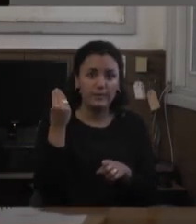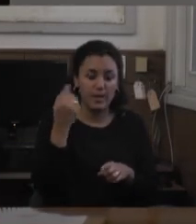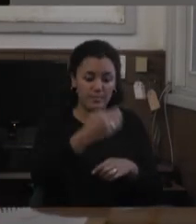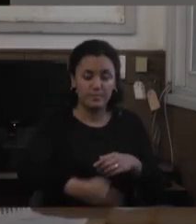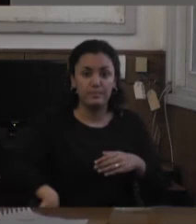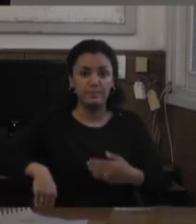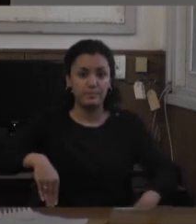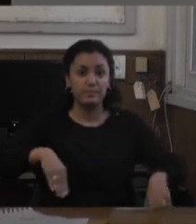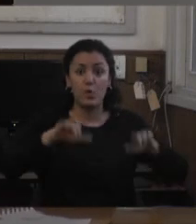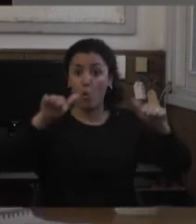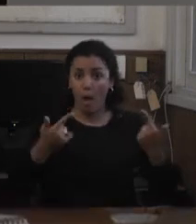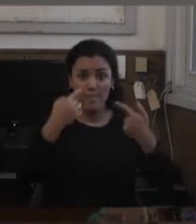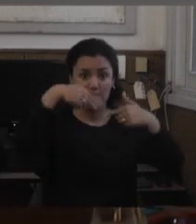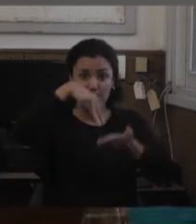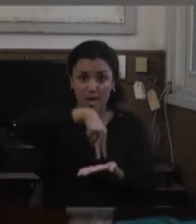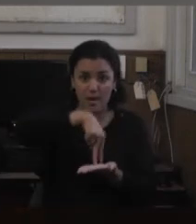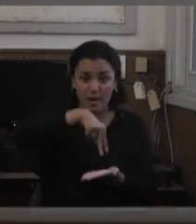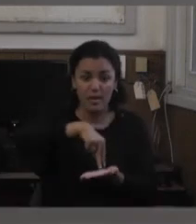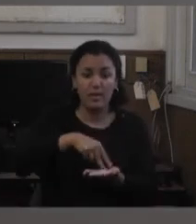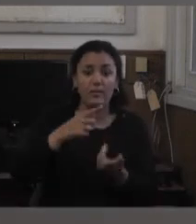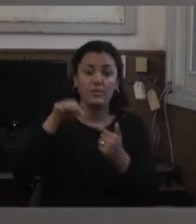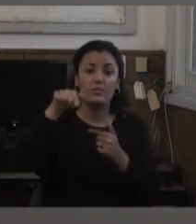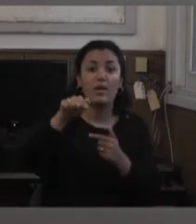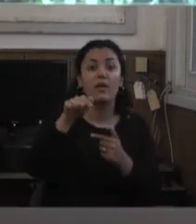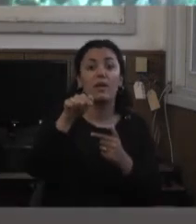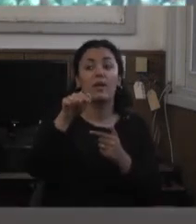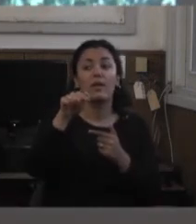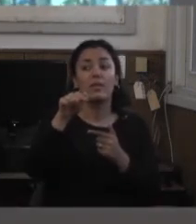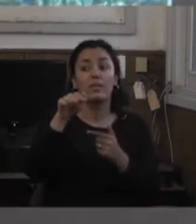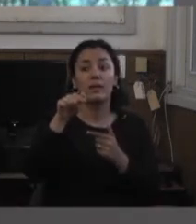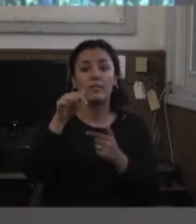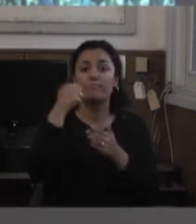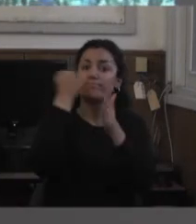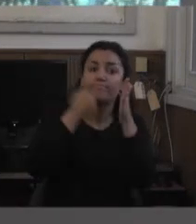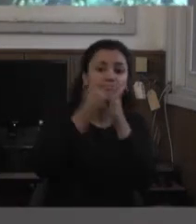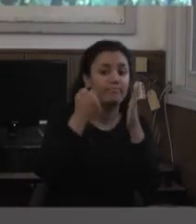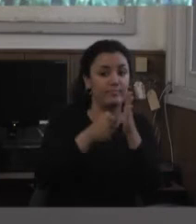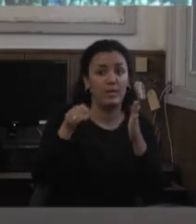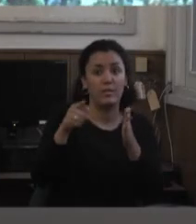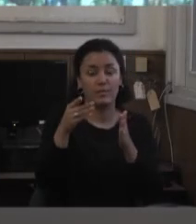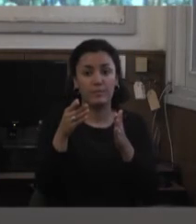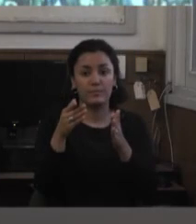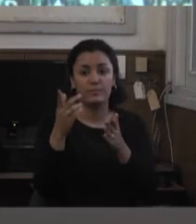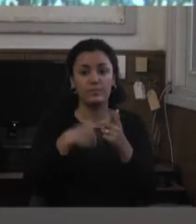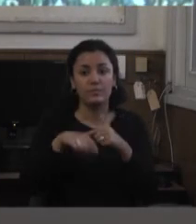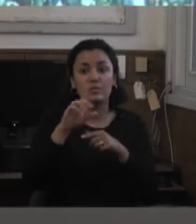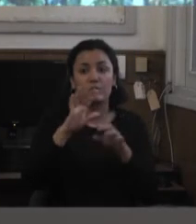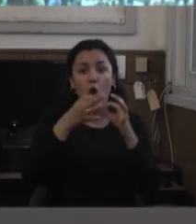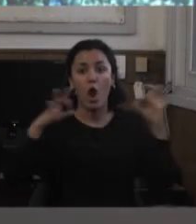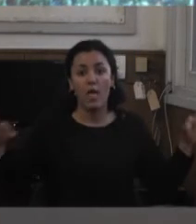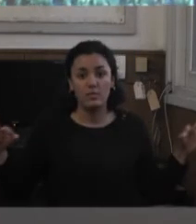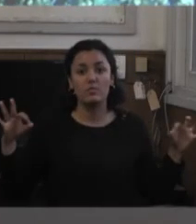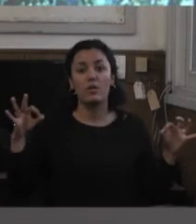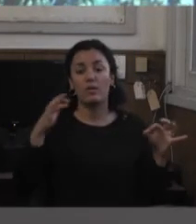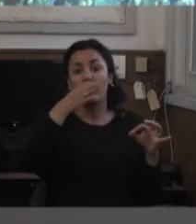Colombia por la paz en relación a todo esto me sale compartir para ir dando cierre a una frase de Paulo Freire que